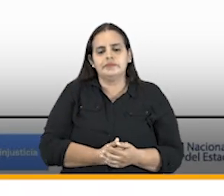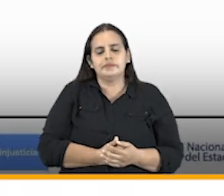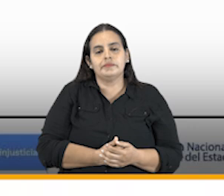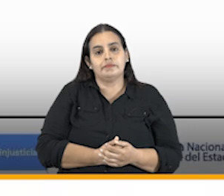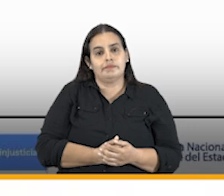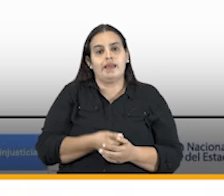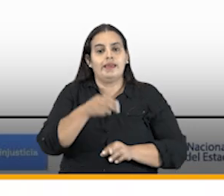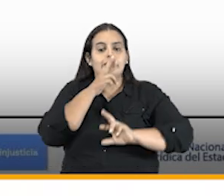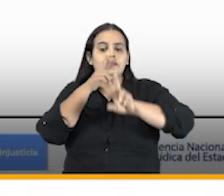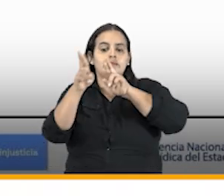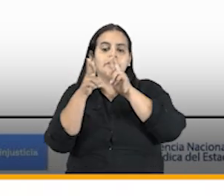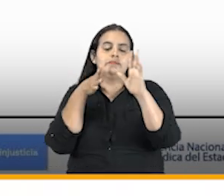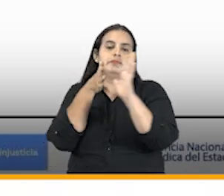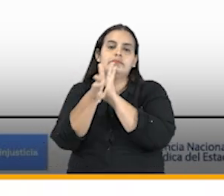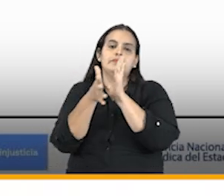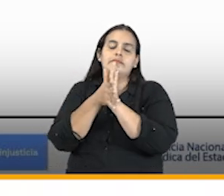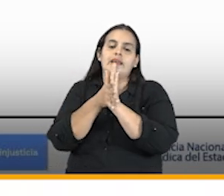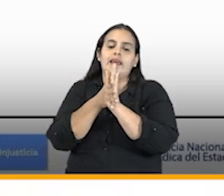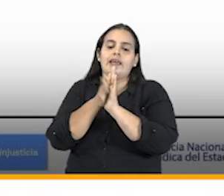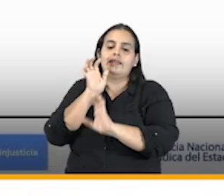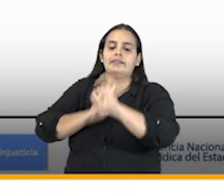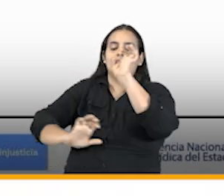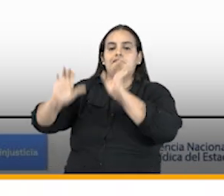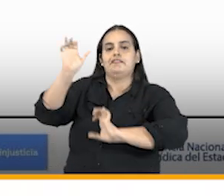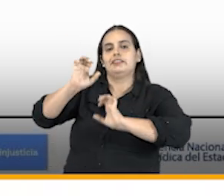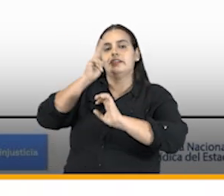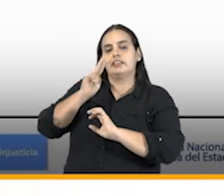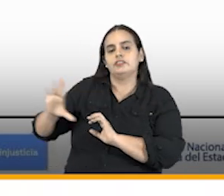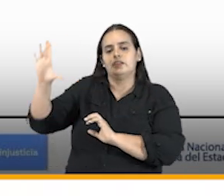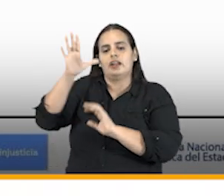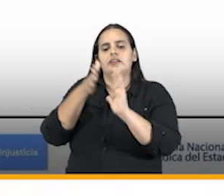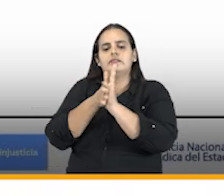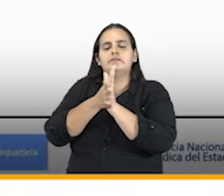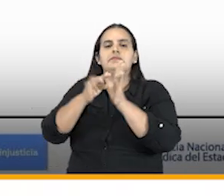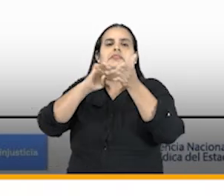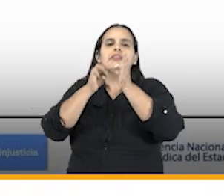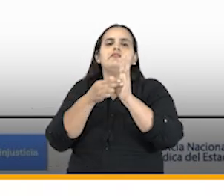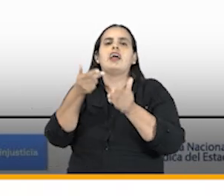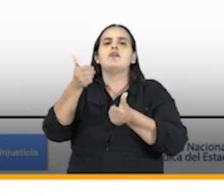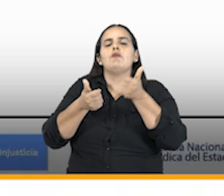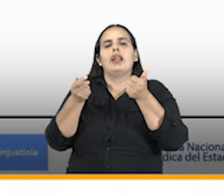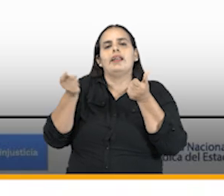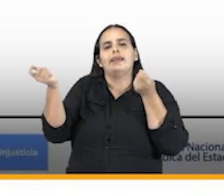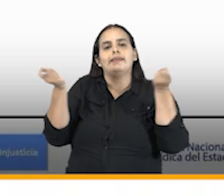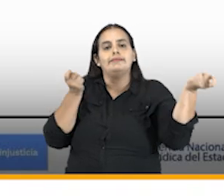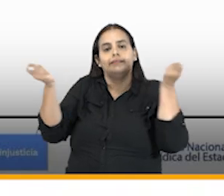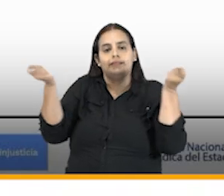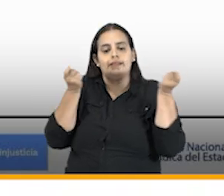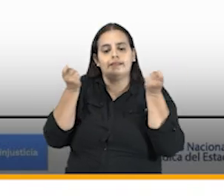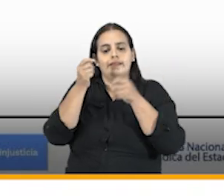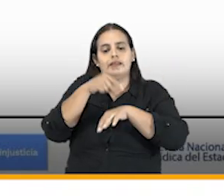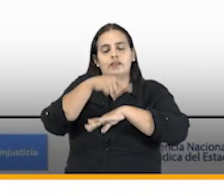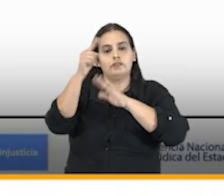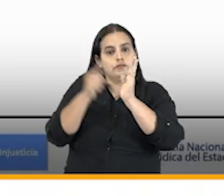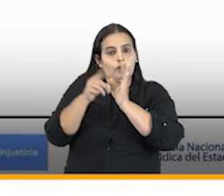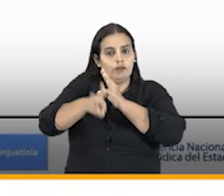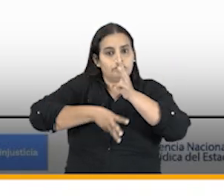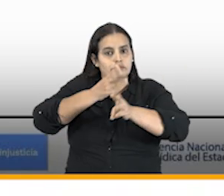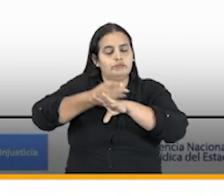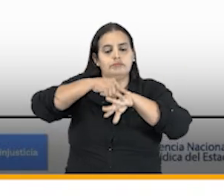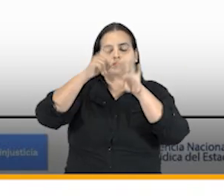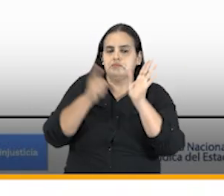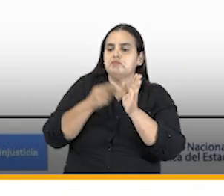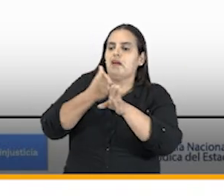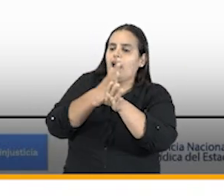resultados de la Dirección de Defensa Nacional mencionándoles en qué consiste la Estrategia Global de Defensa Nacional que hemos venido